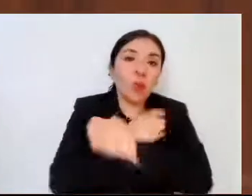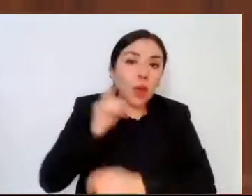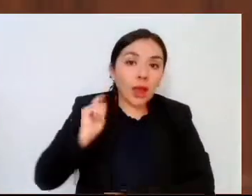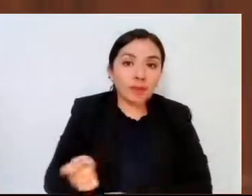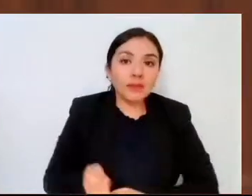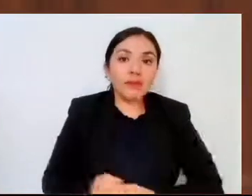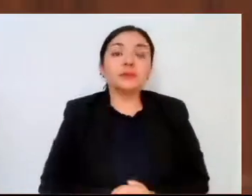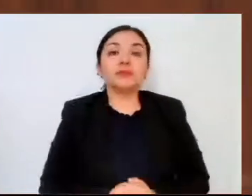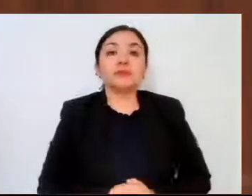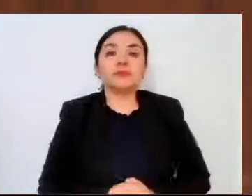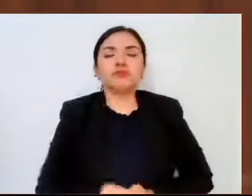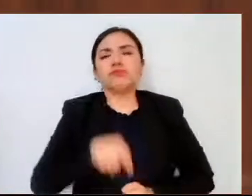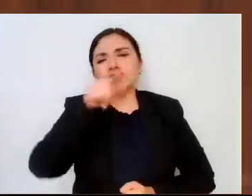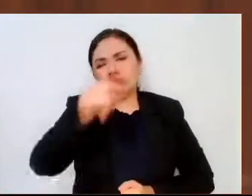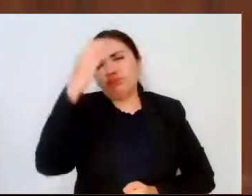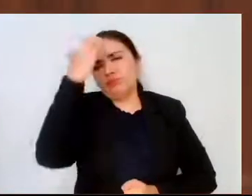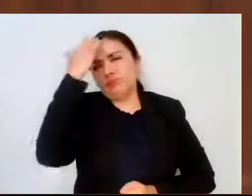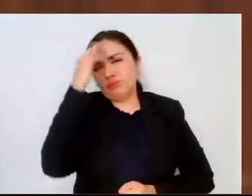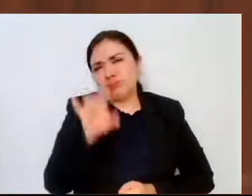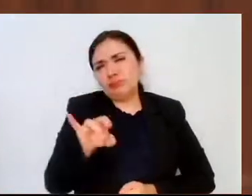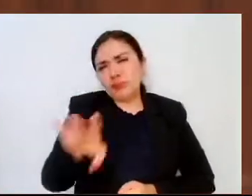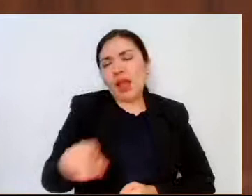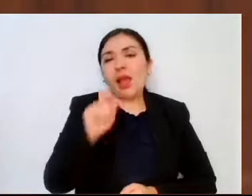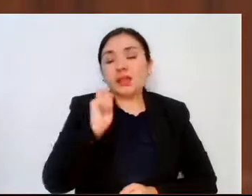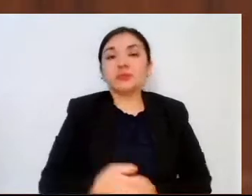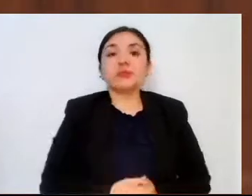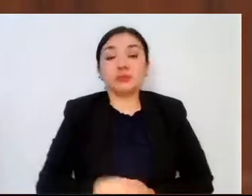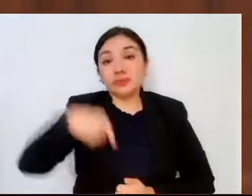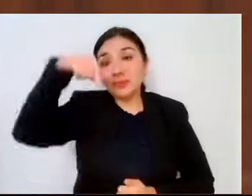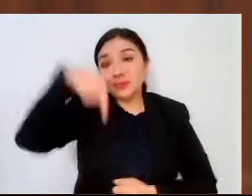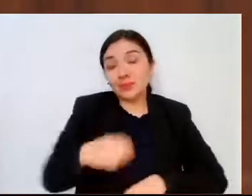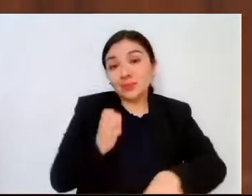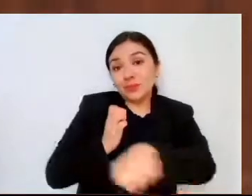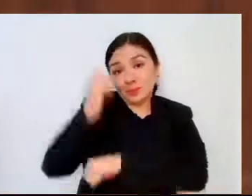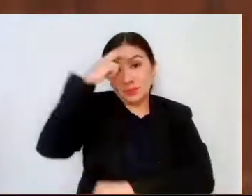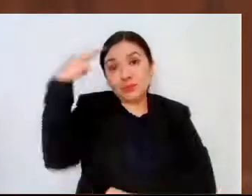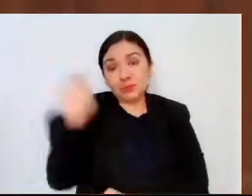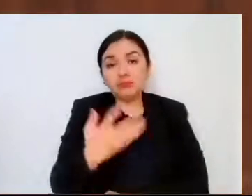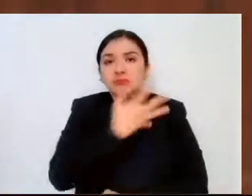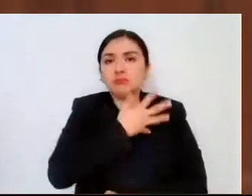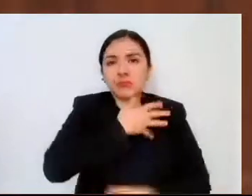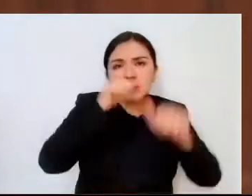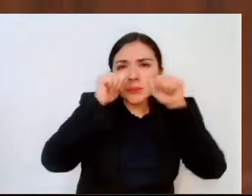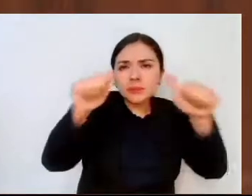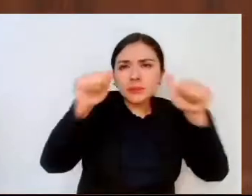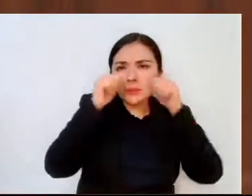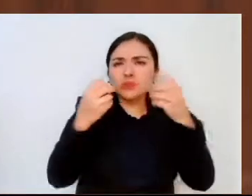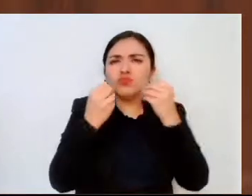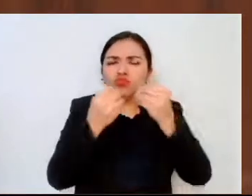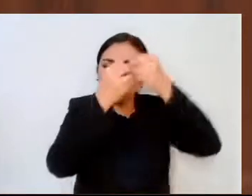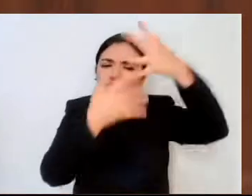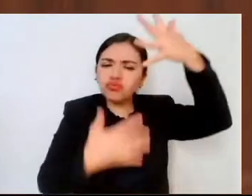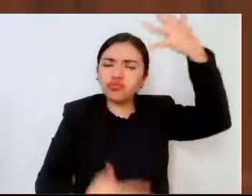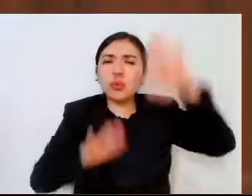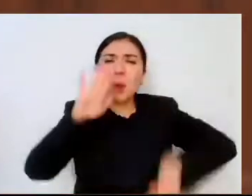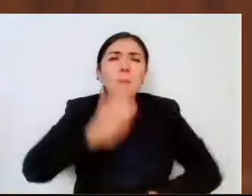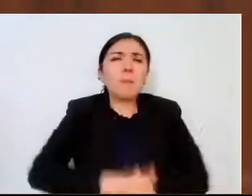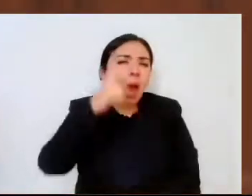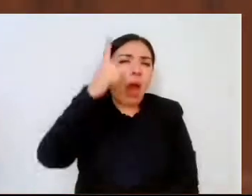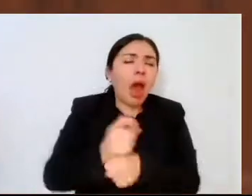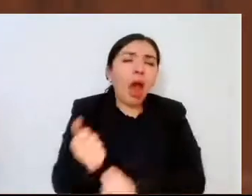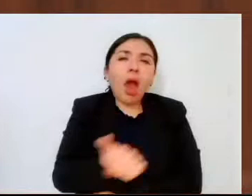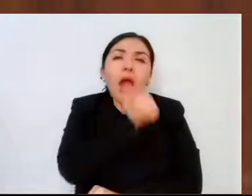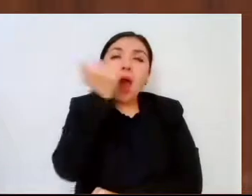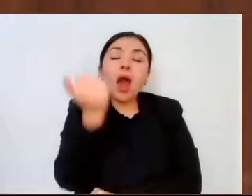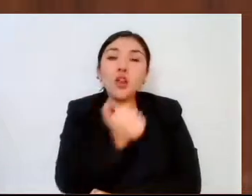Como es de su conocimiento, nuestro Estado atiende la matrícula más grande del país, supera